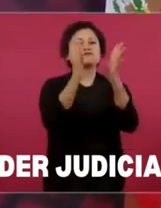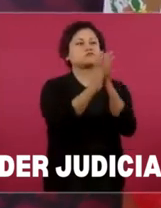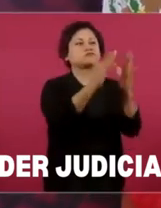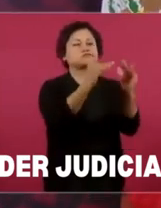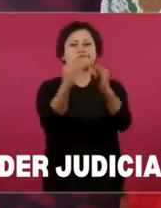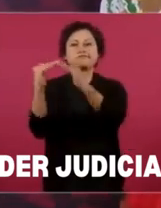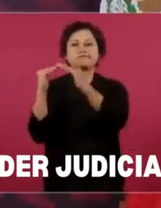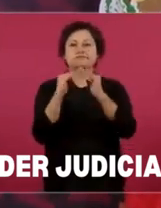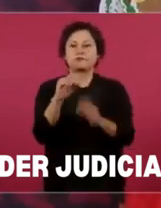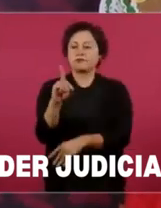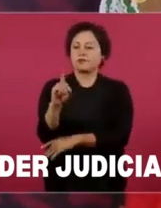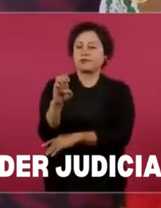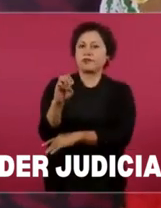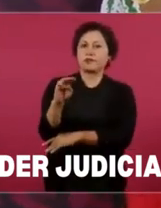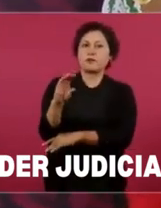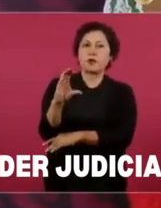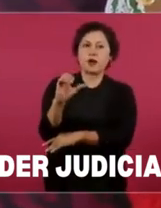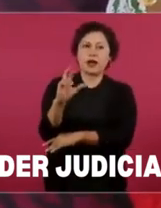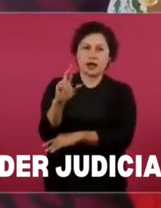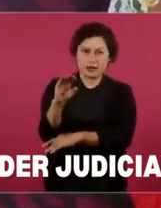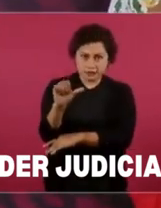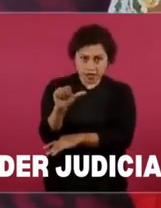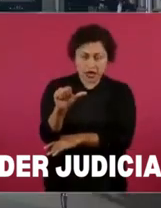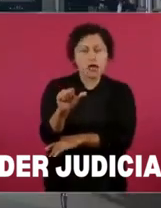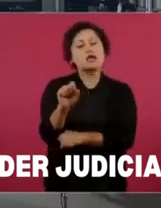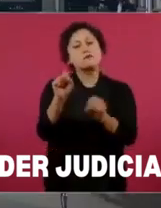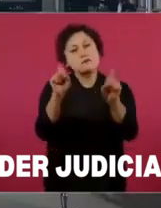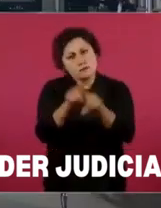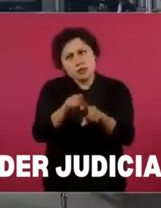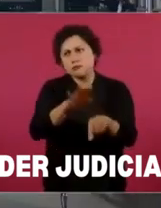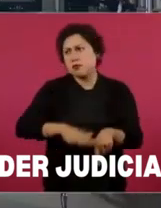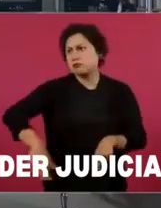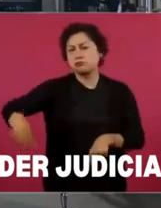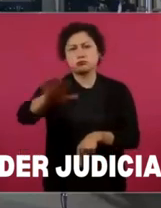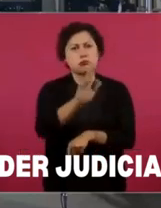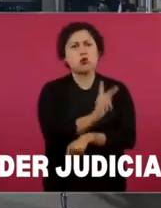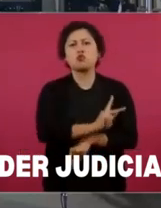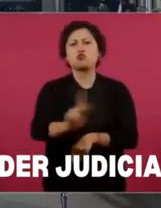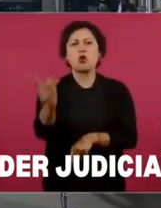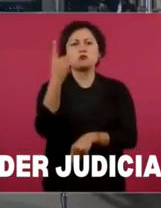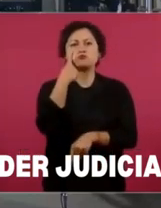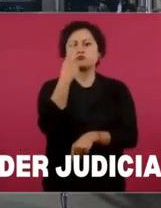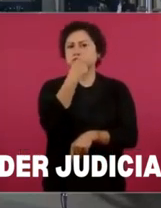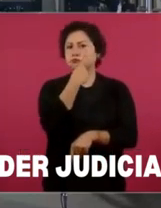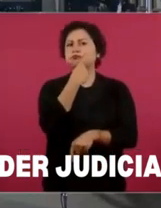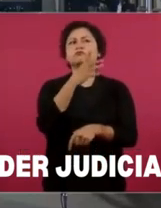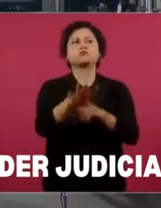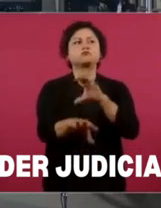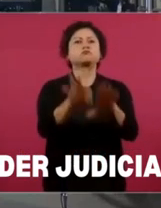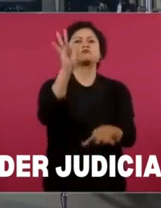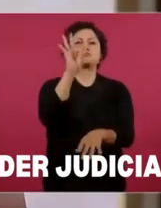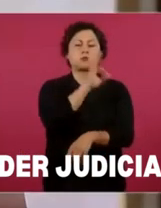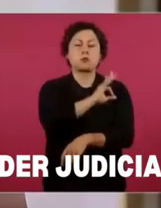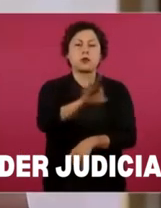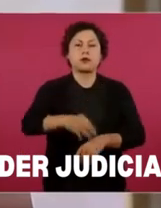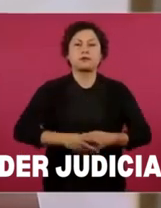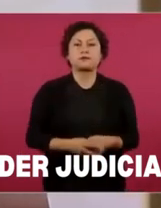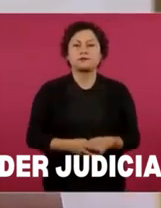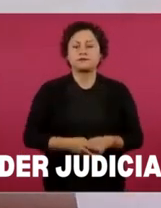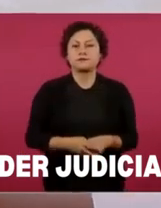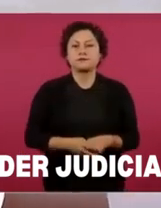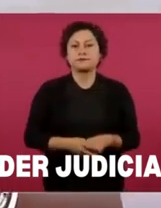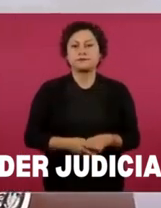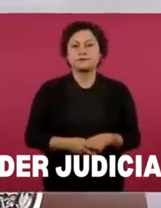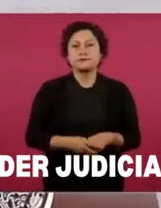participativa. Entonces, vamos a esperar a que termine